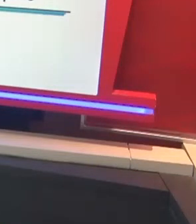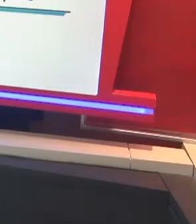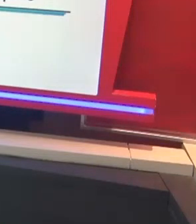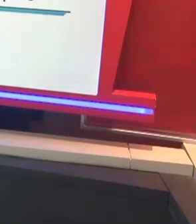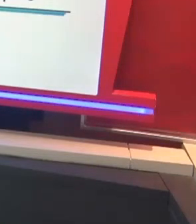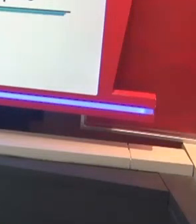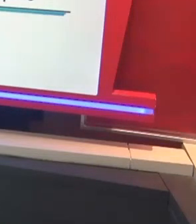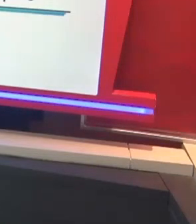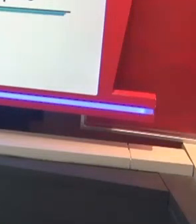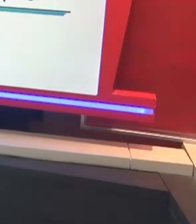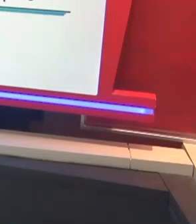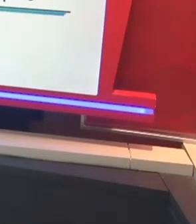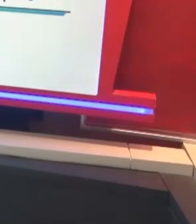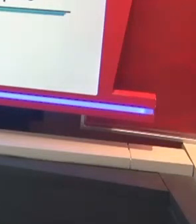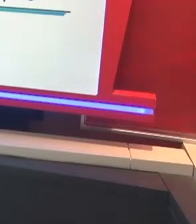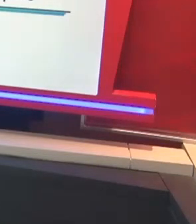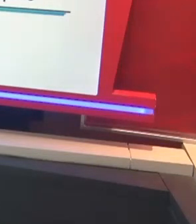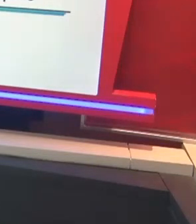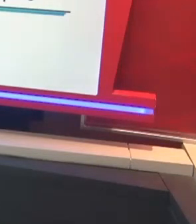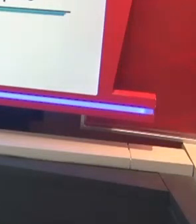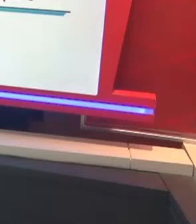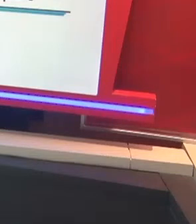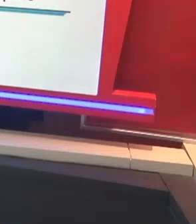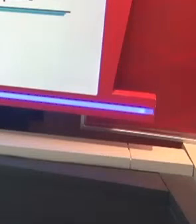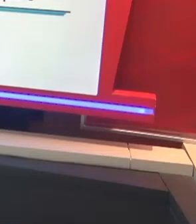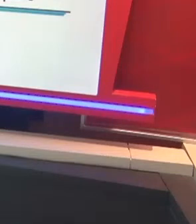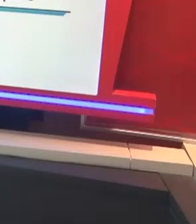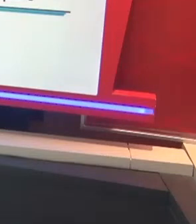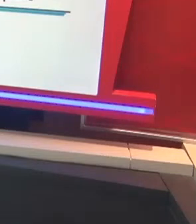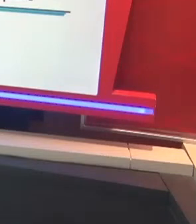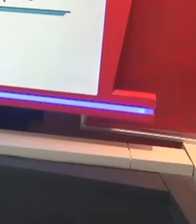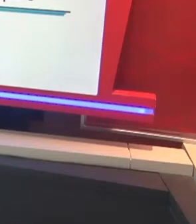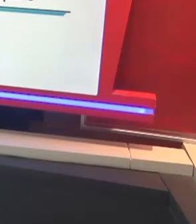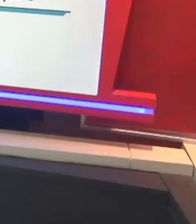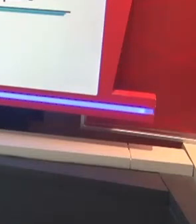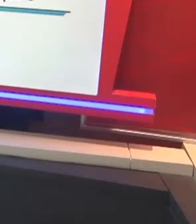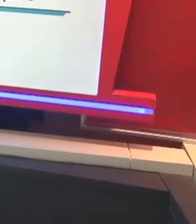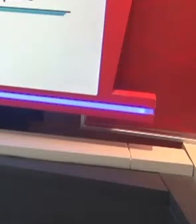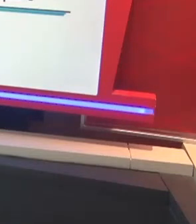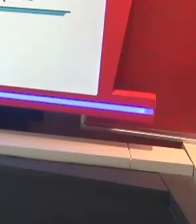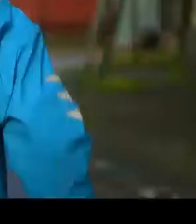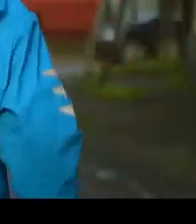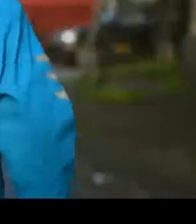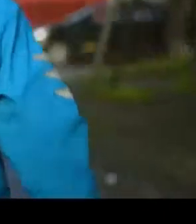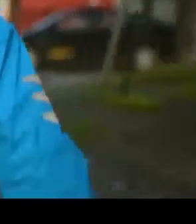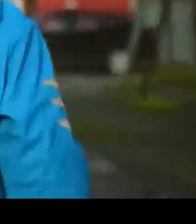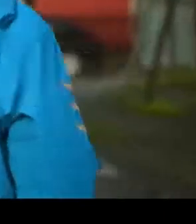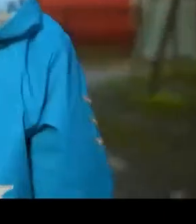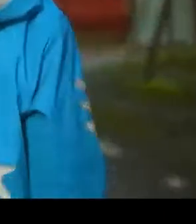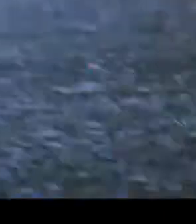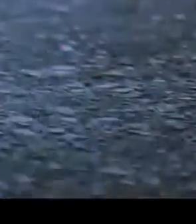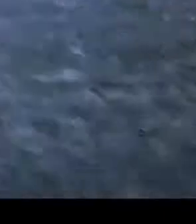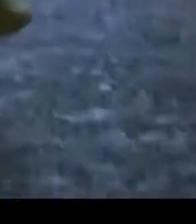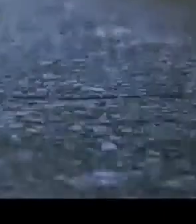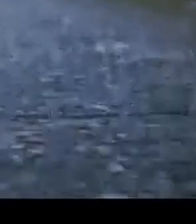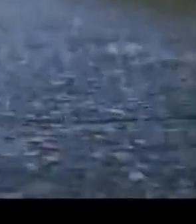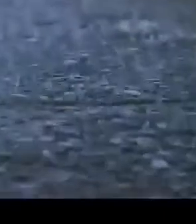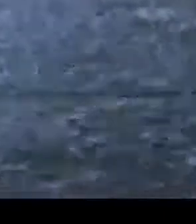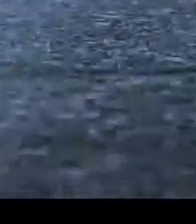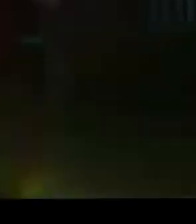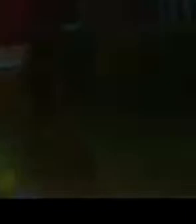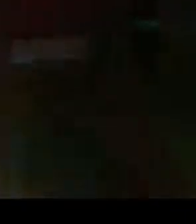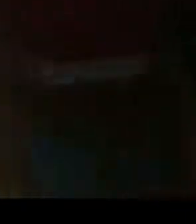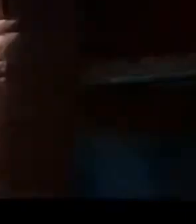comprar en el comercio establecido permite contar con los recursos que el país necesita. Desde hace 3 años,